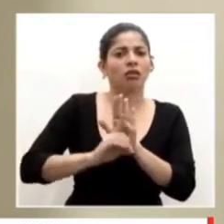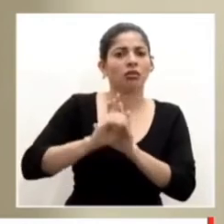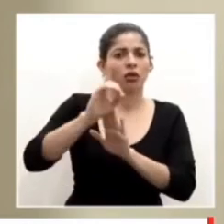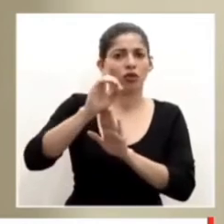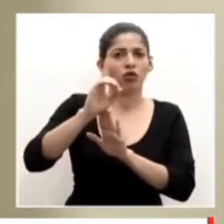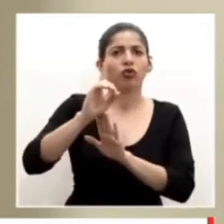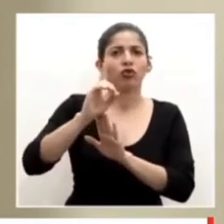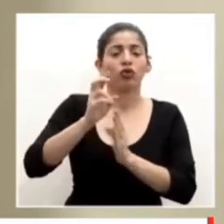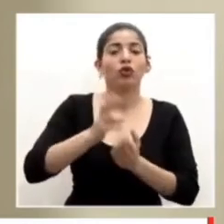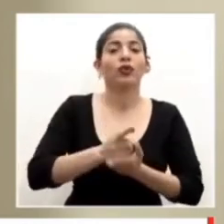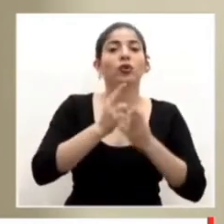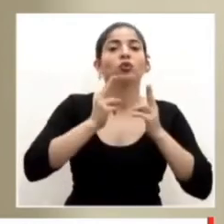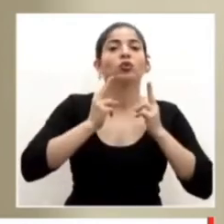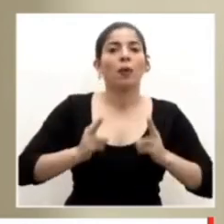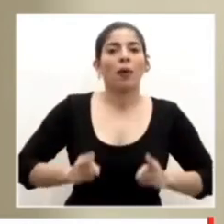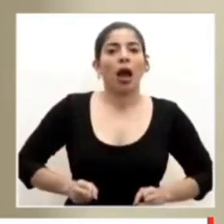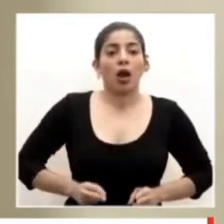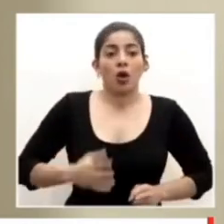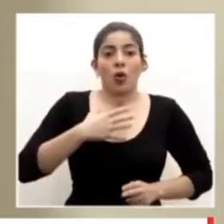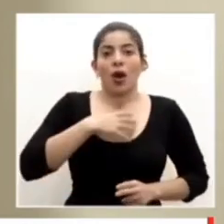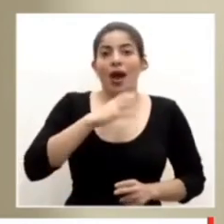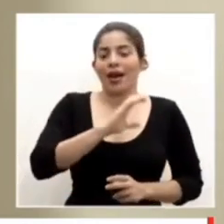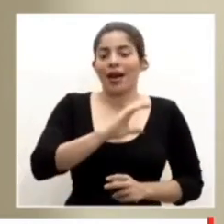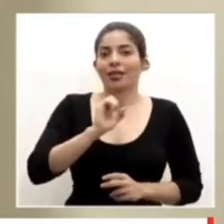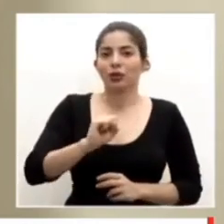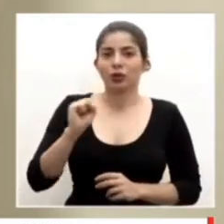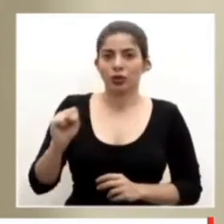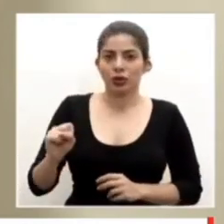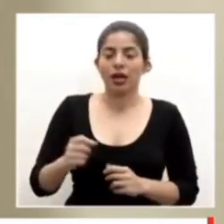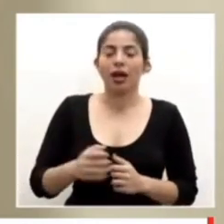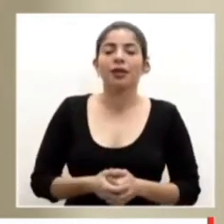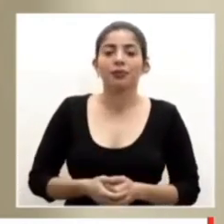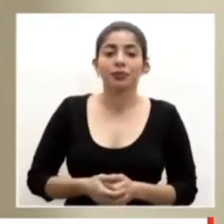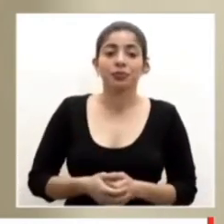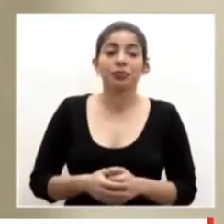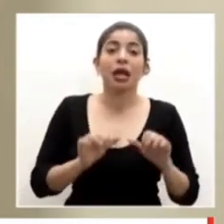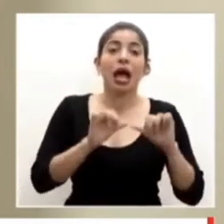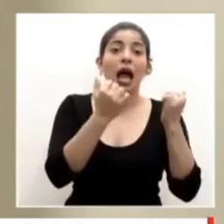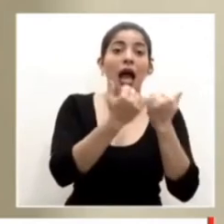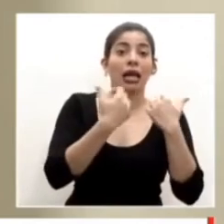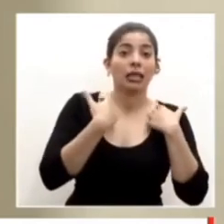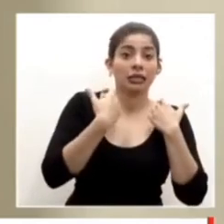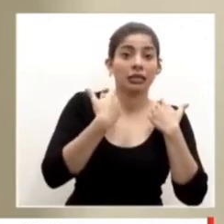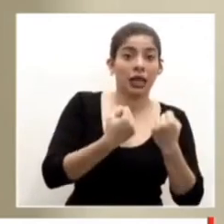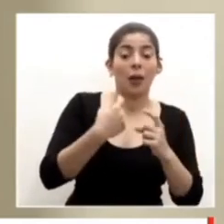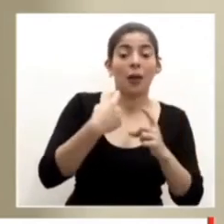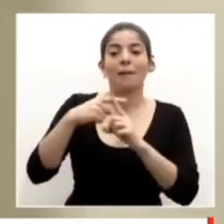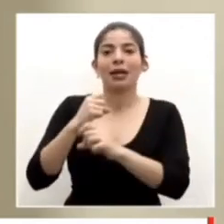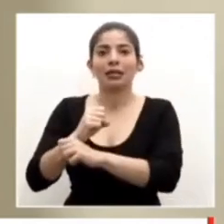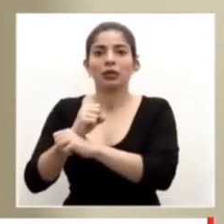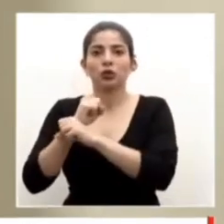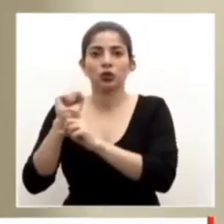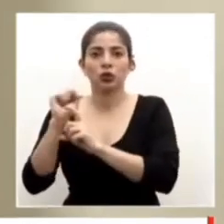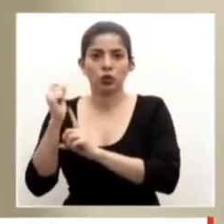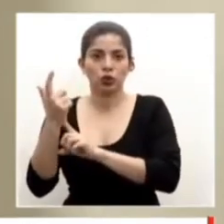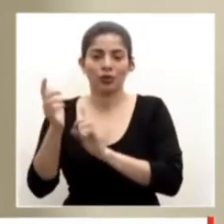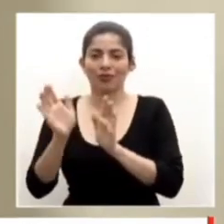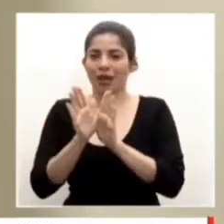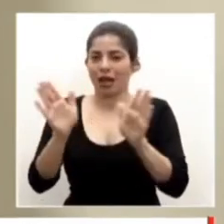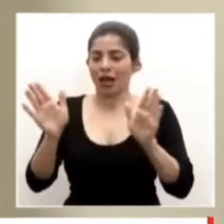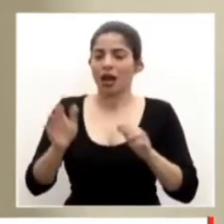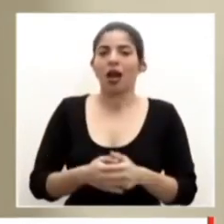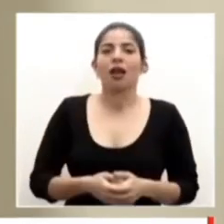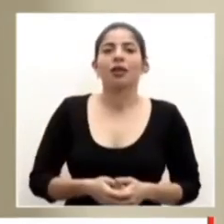recurso humano en la Caja Costarricense de Seguro Social, tanto en el área de salud como en seguridad social en general.